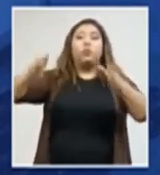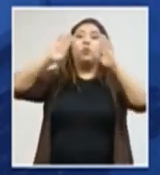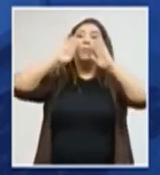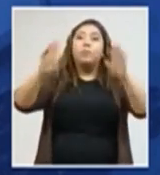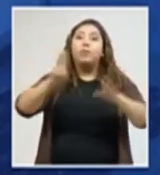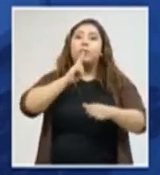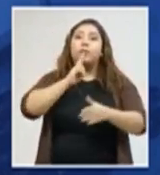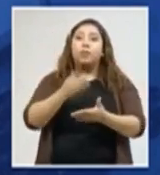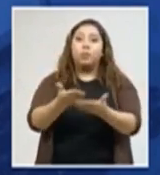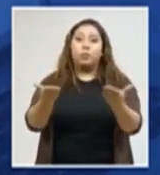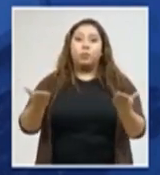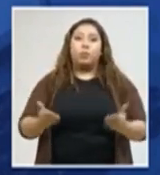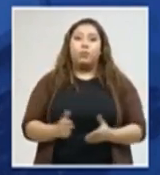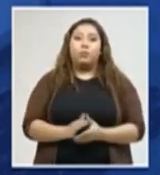bendiga a Honduras.